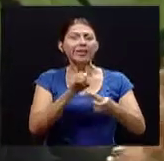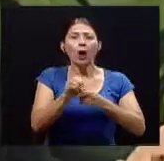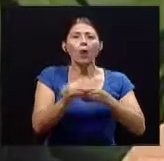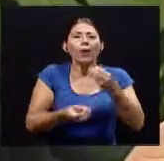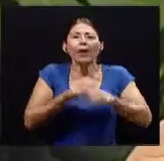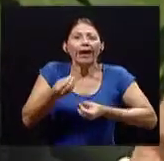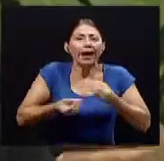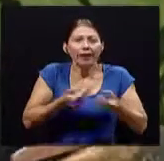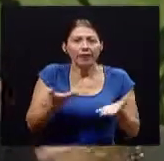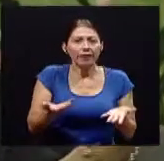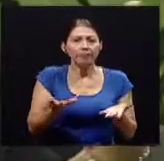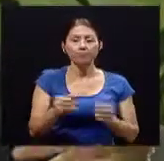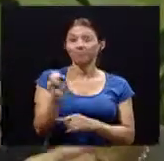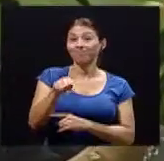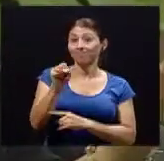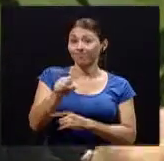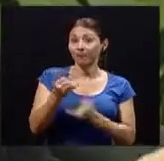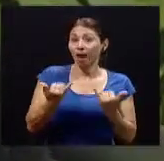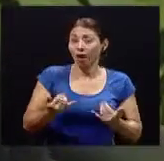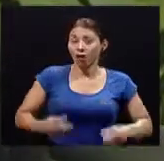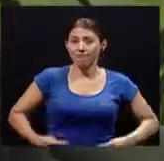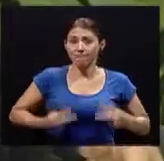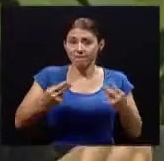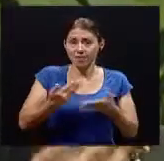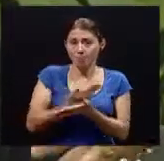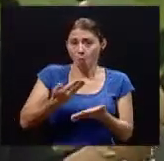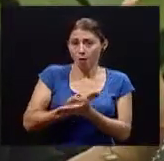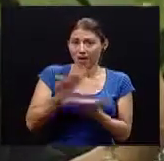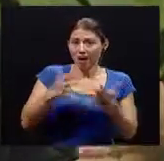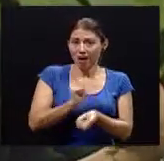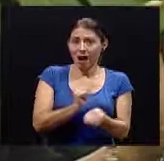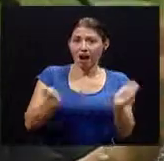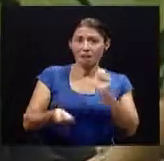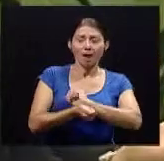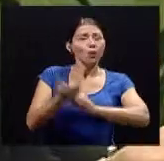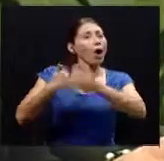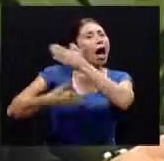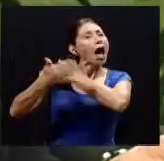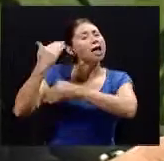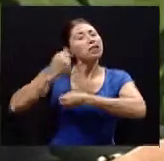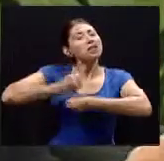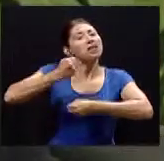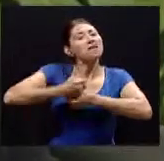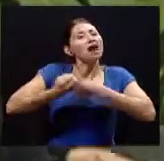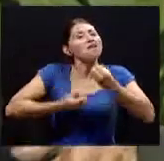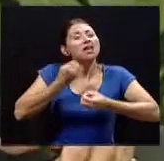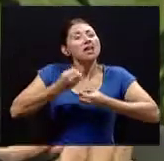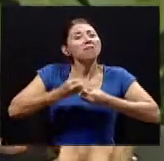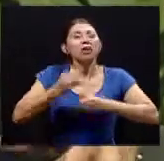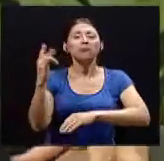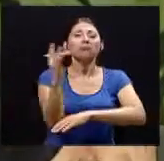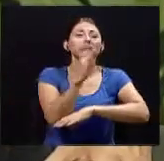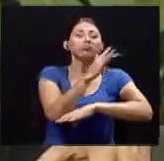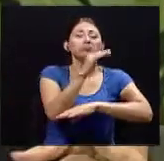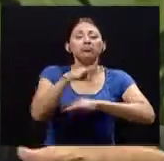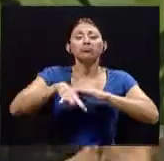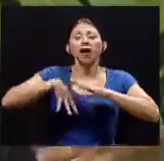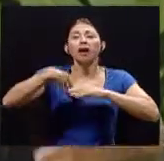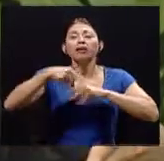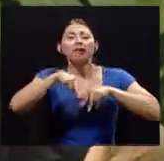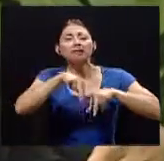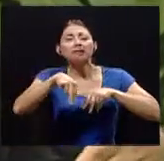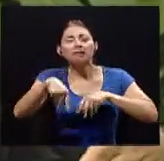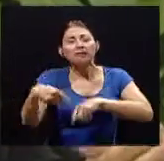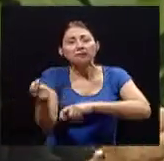trabajar en el campo era un ejercicio permanente obviamente también tenía sus problemas pero en la actualidad